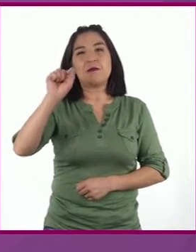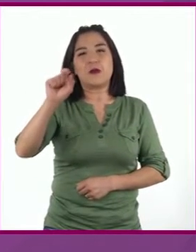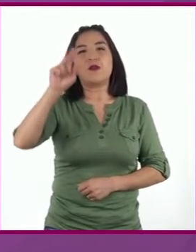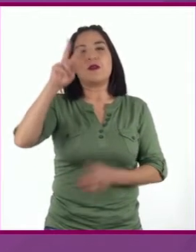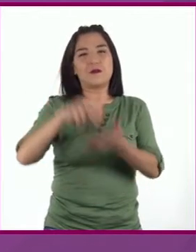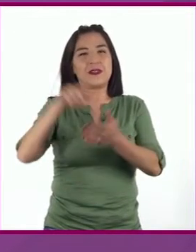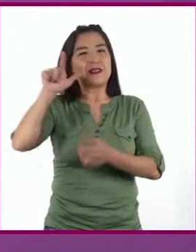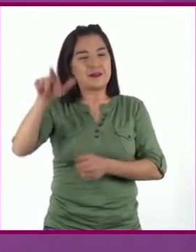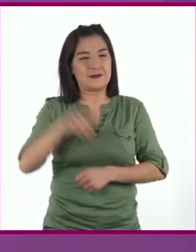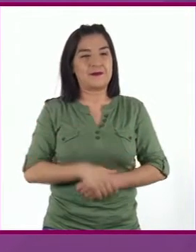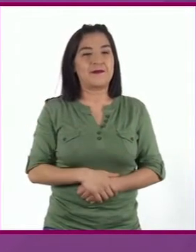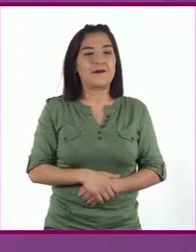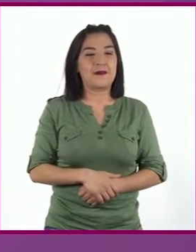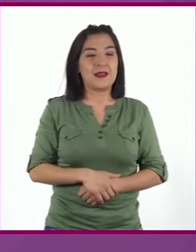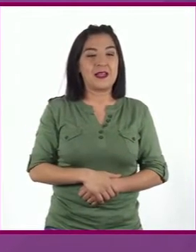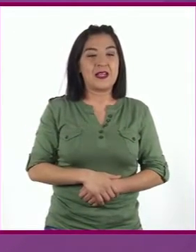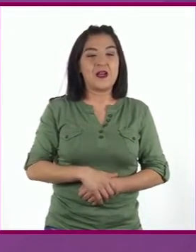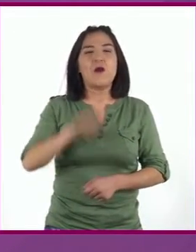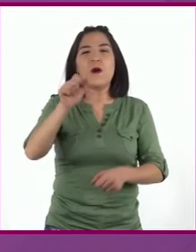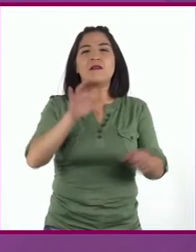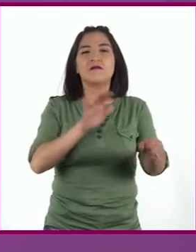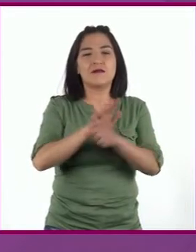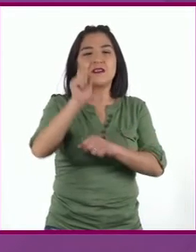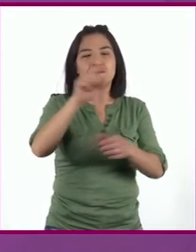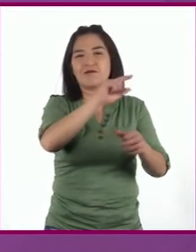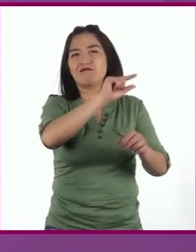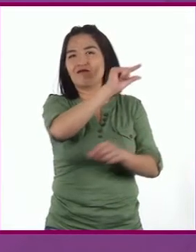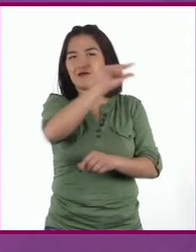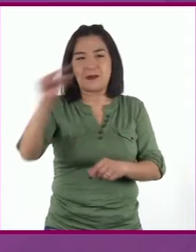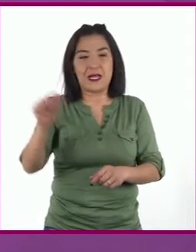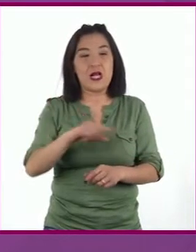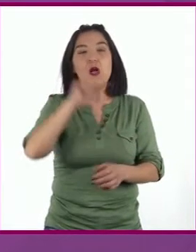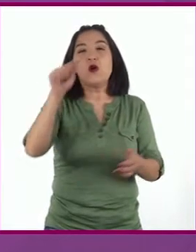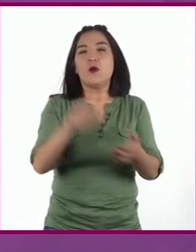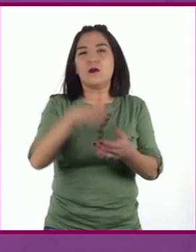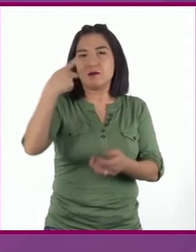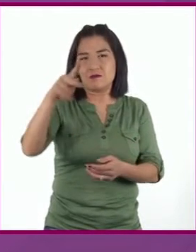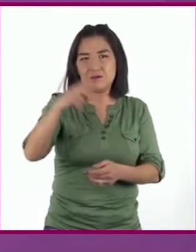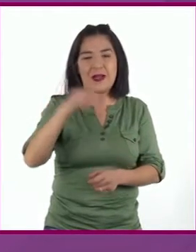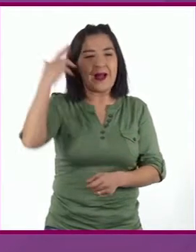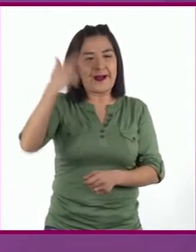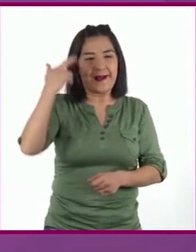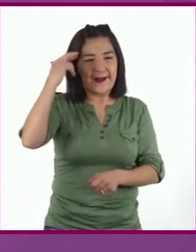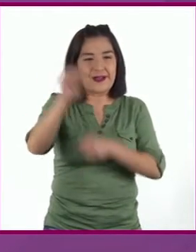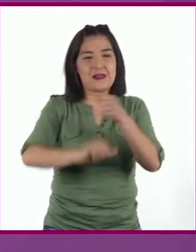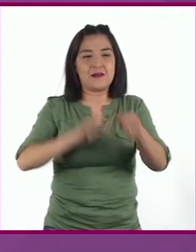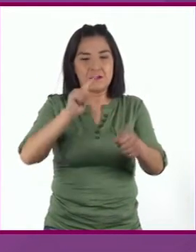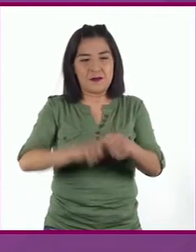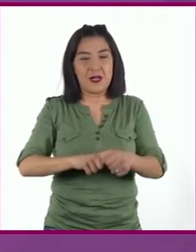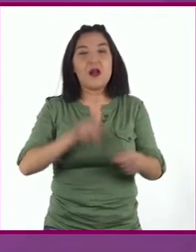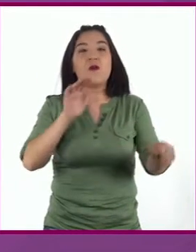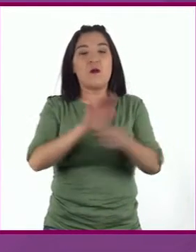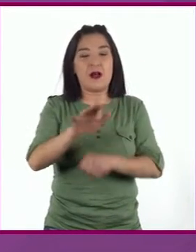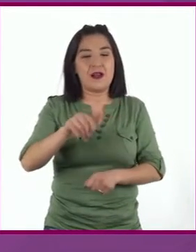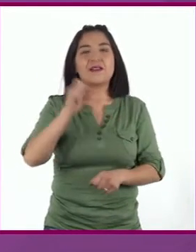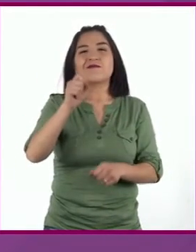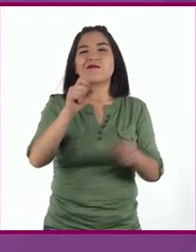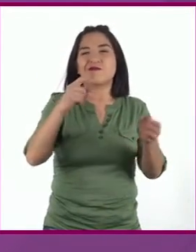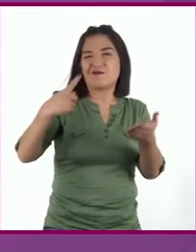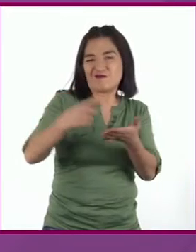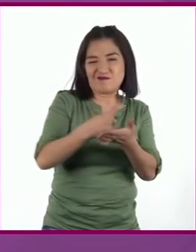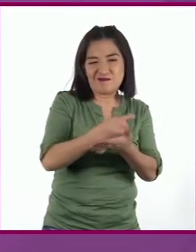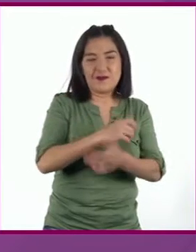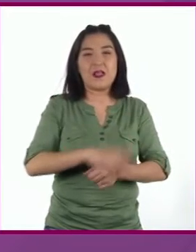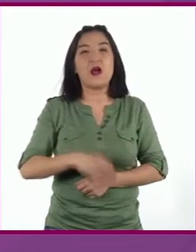Clasificación taxonómica. Reino animal. Filum. Antrópoda. Clase. Insecta.